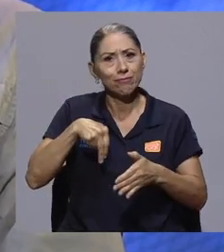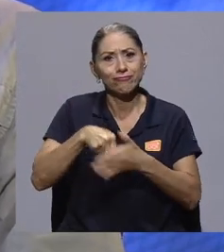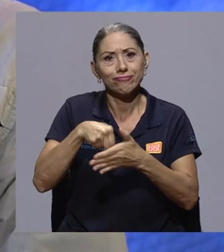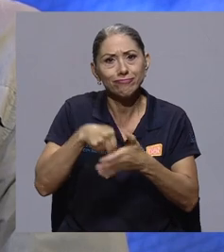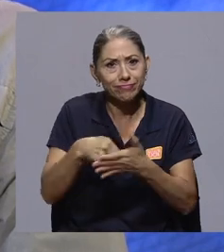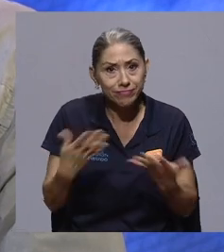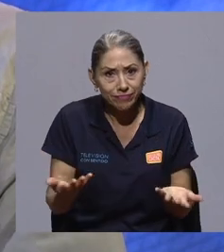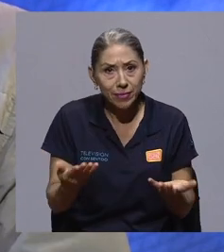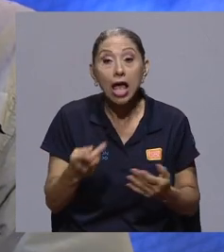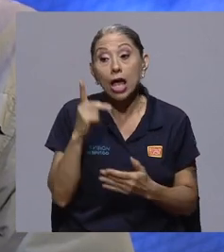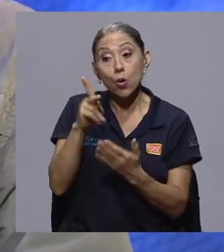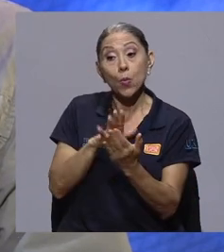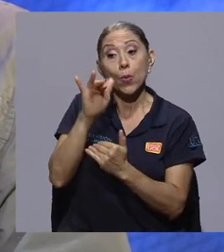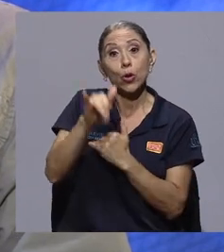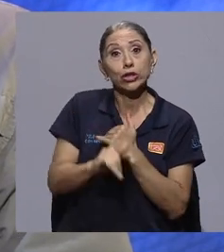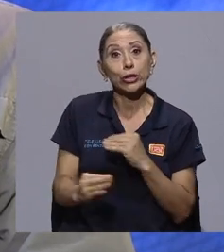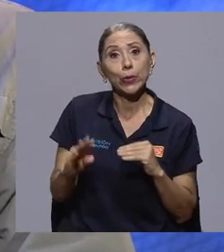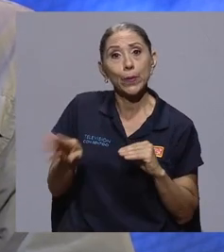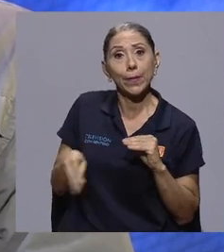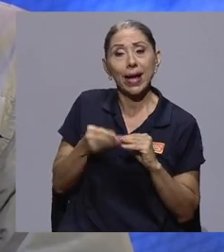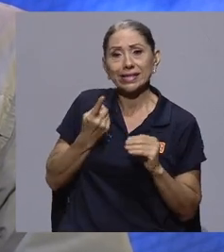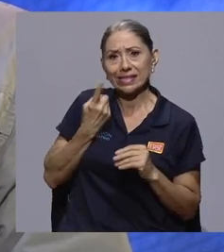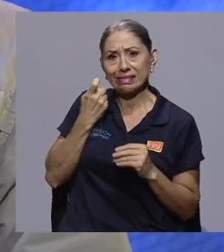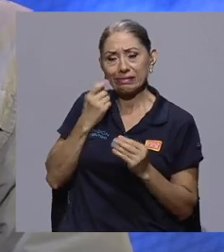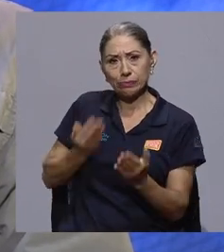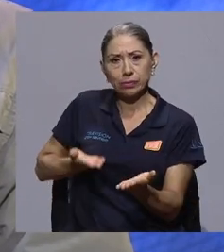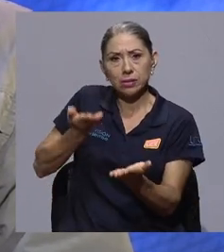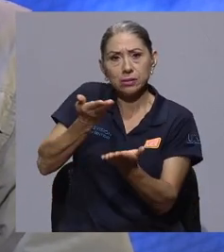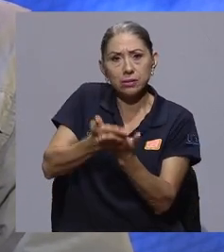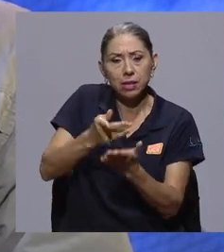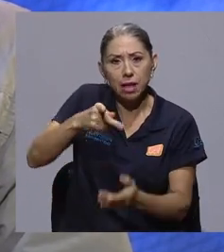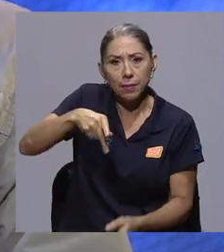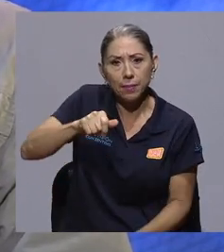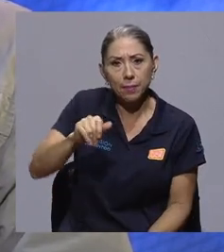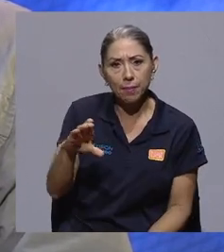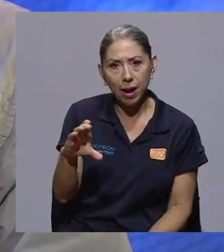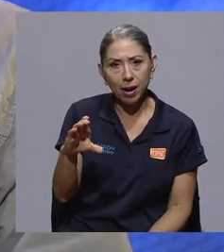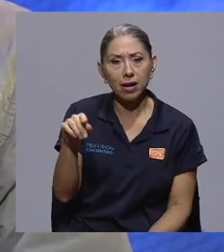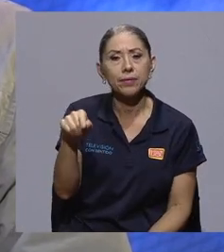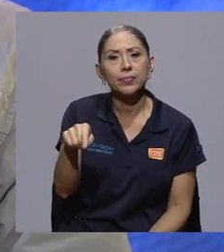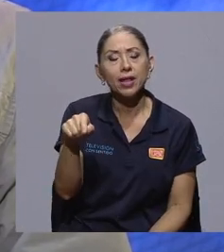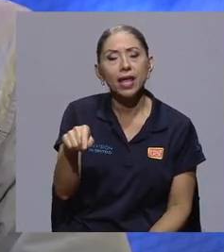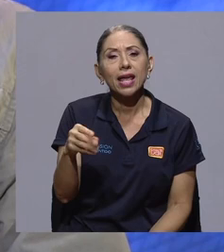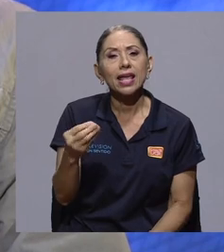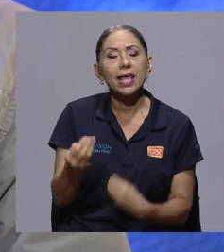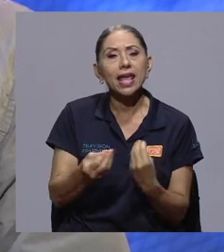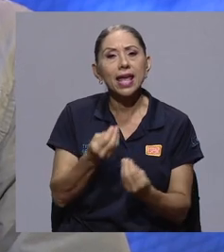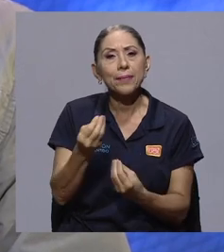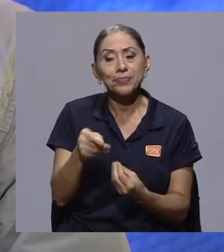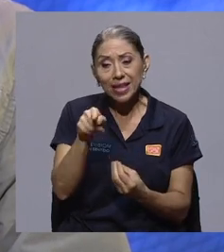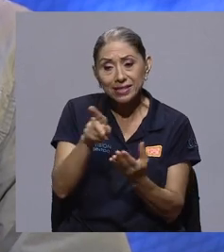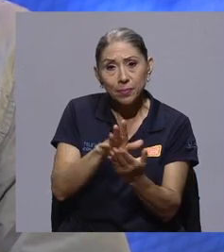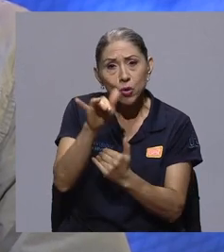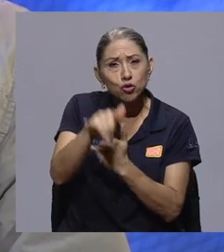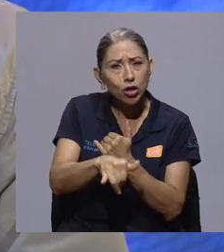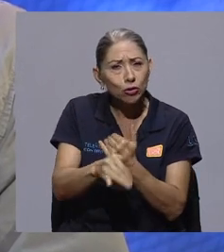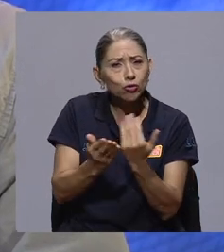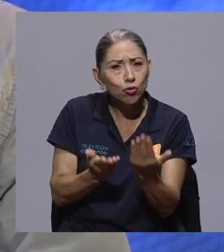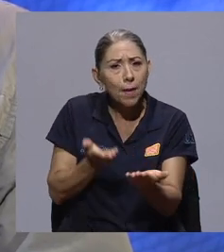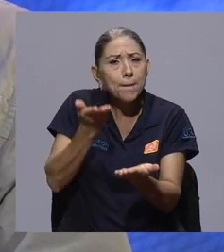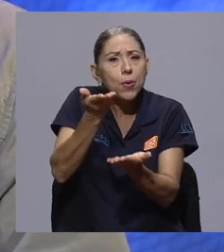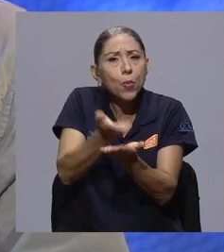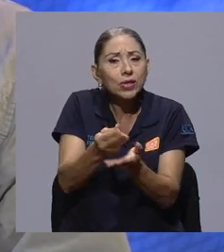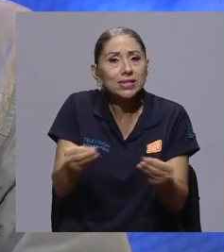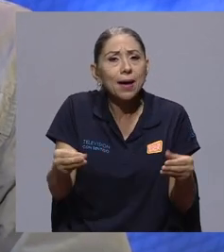Aún así, viene un proyecto más que se presenta recientemente por el Partido Acción Ciudadana, que viene a ser una